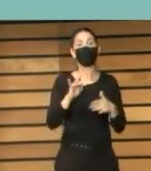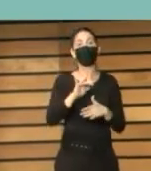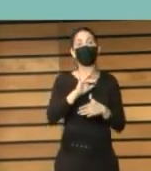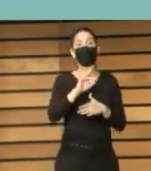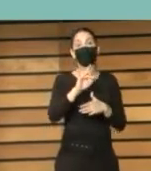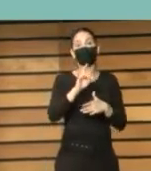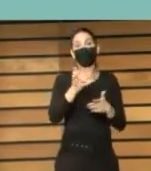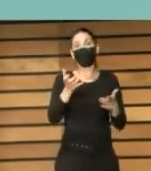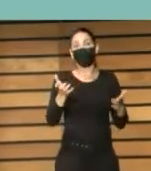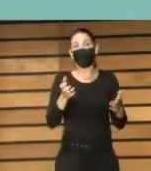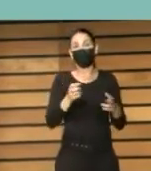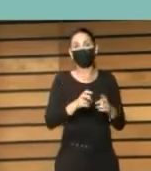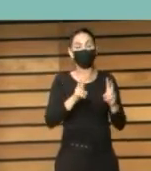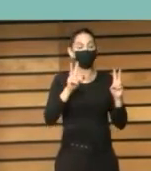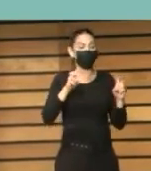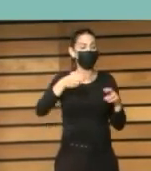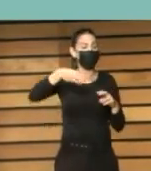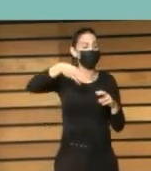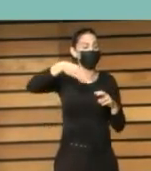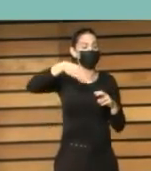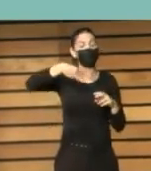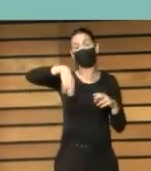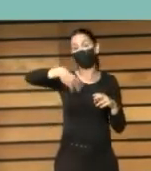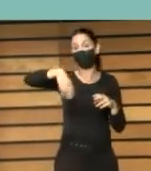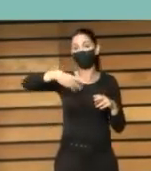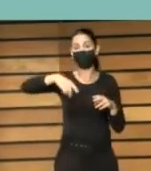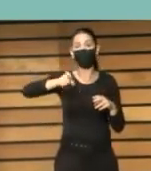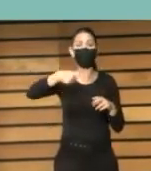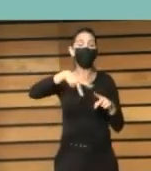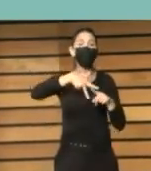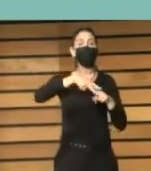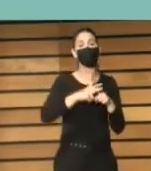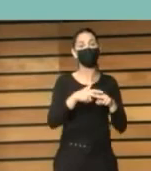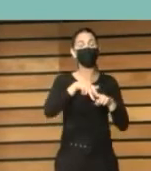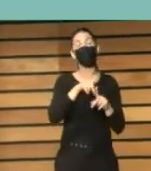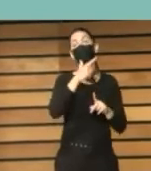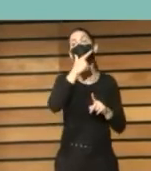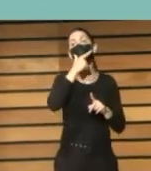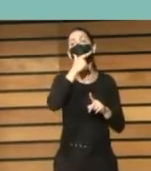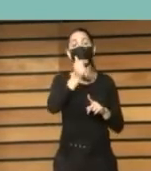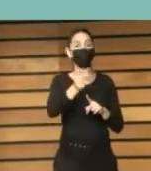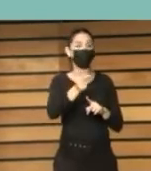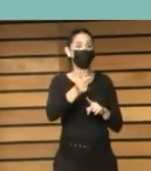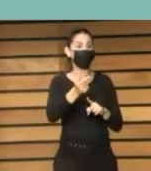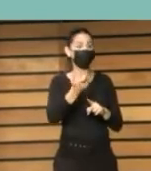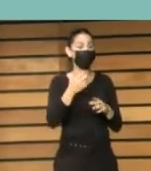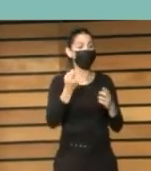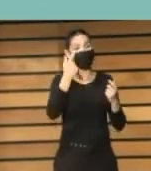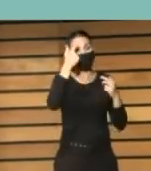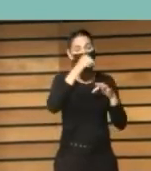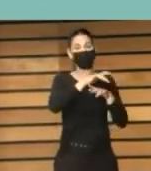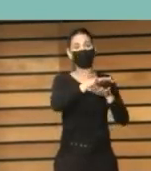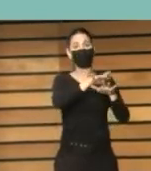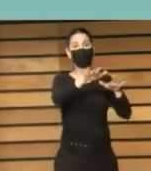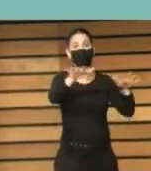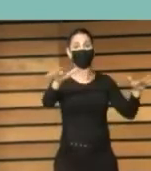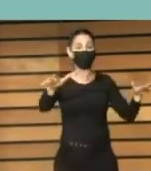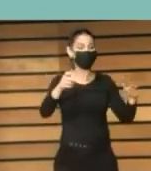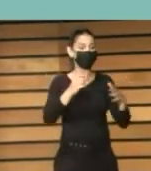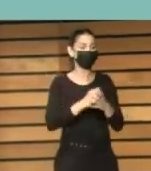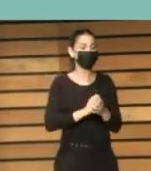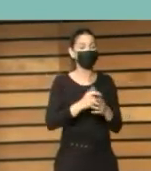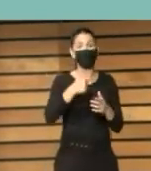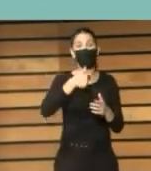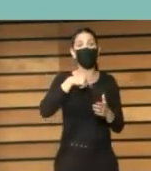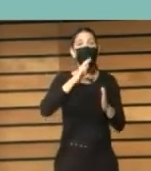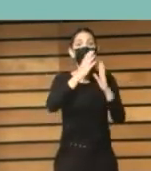Eblida Matrix para mí es una herramienta más o menos sencilla de visibilizar dónde podemos estar o en qué tipo